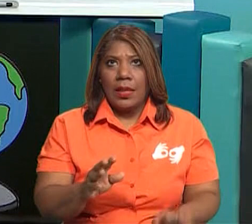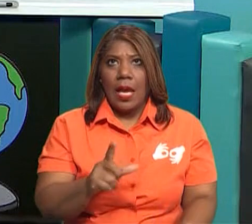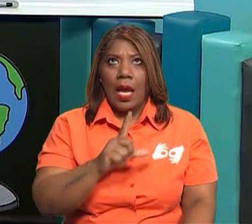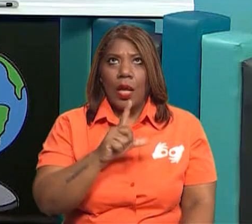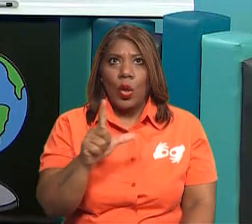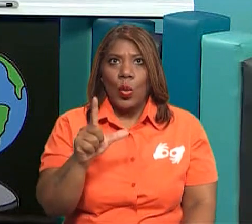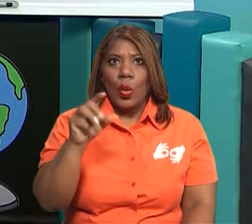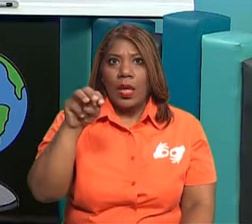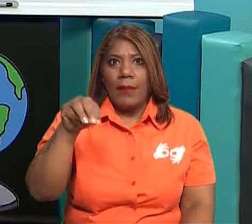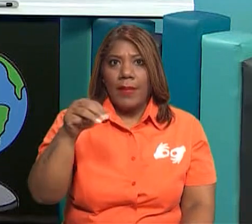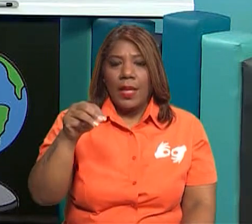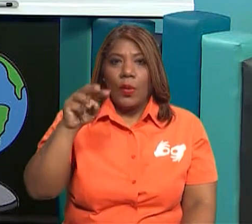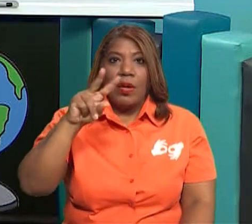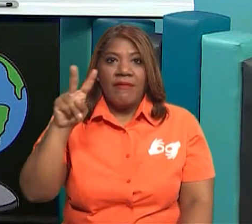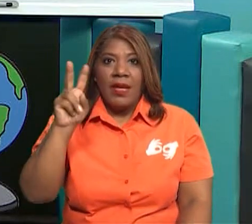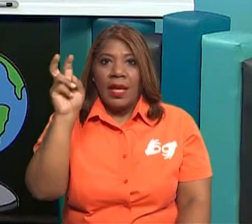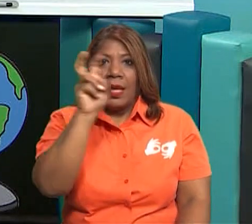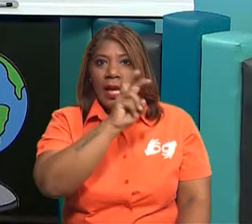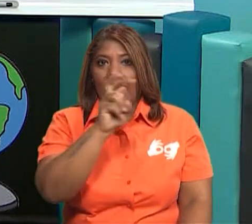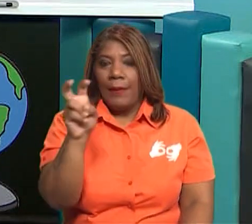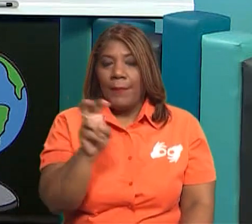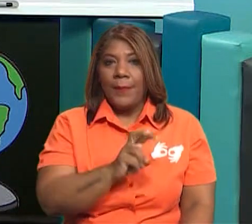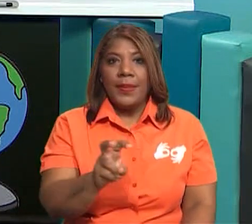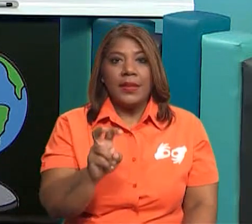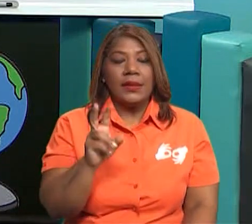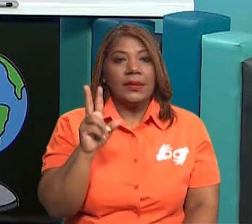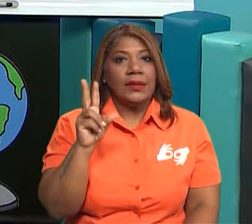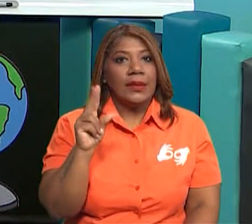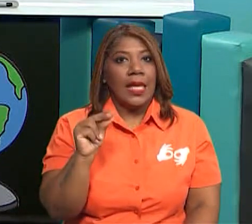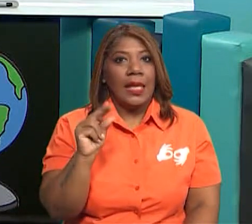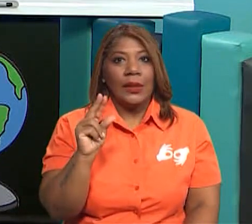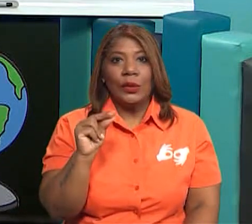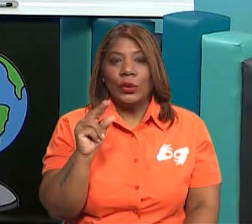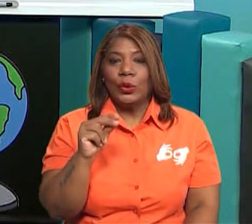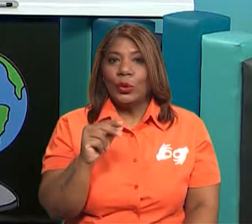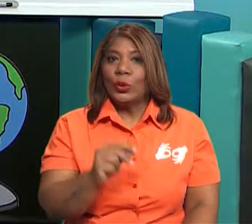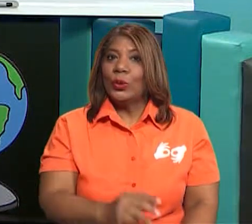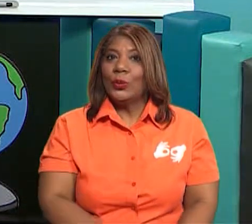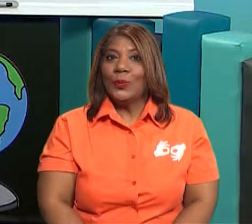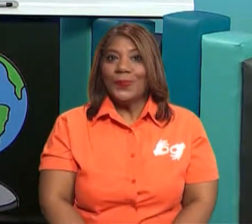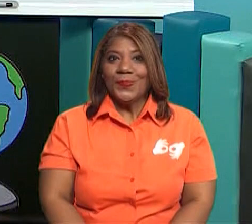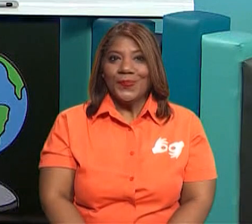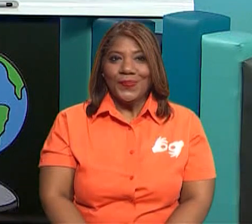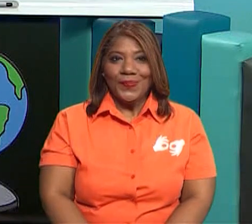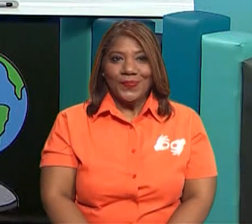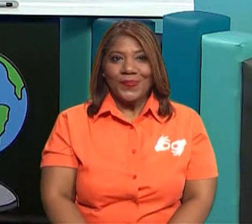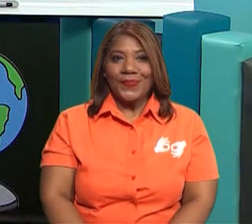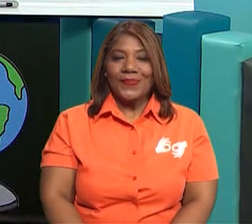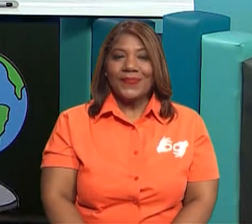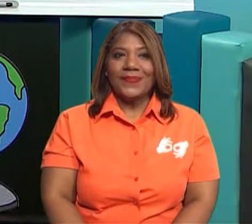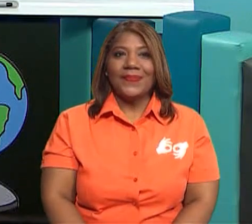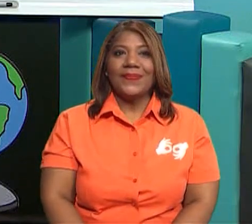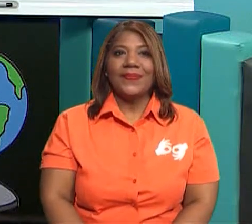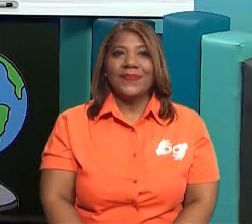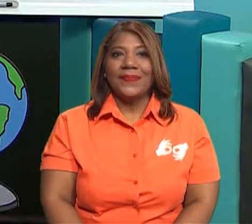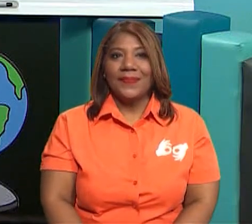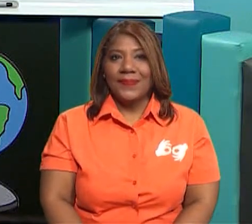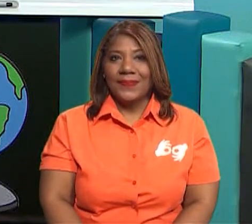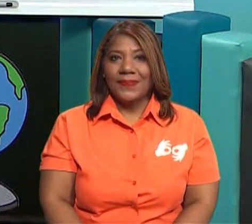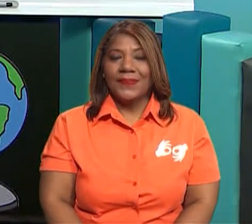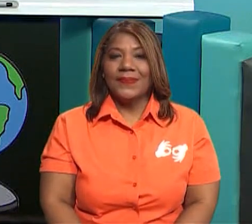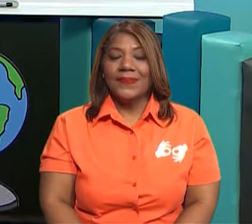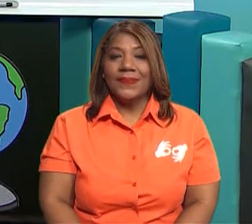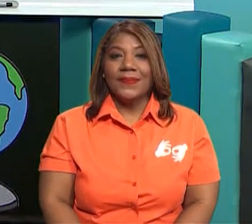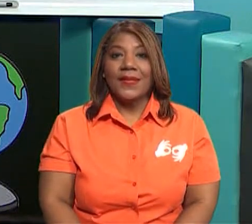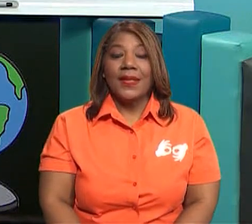vamos a nosotros tener una mala salud por eso. Bien, mi querido estudiante. ¿Por qué